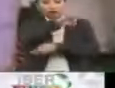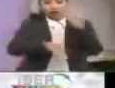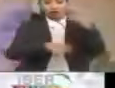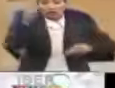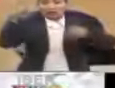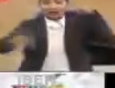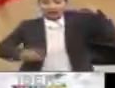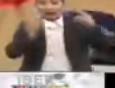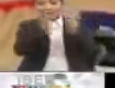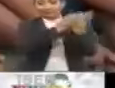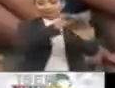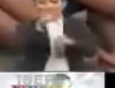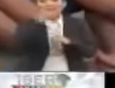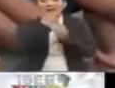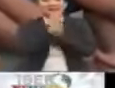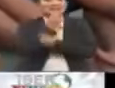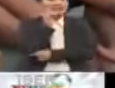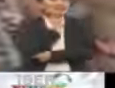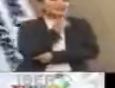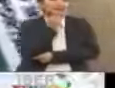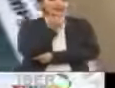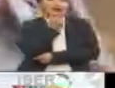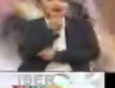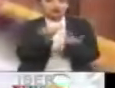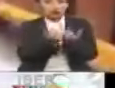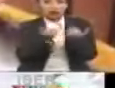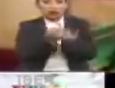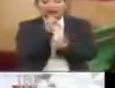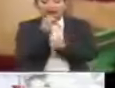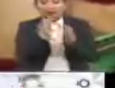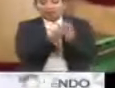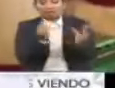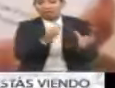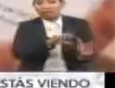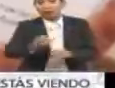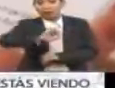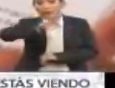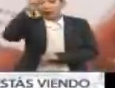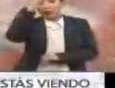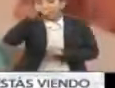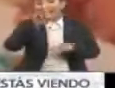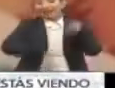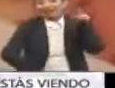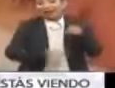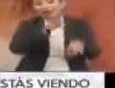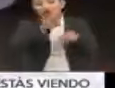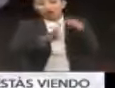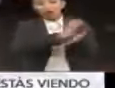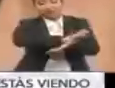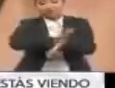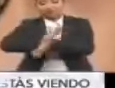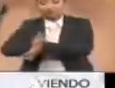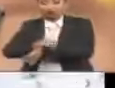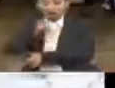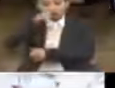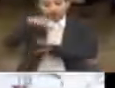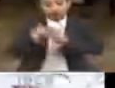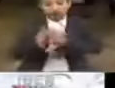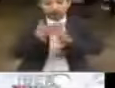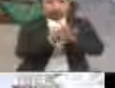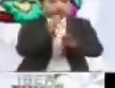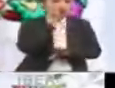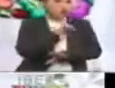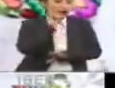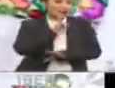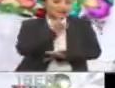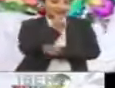los niveles de la enseñanza para niños y niñas, así como la formación profesional a fin de eliminar toda discriminación y violencia contra las